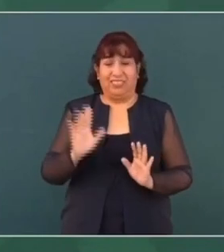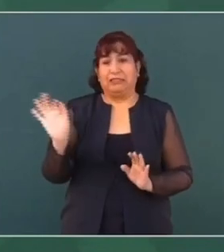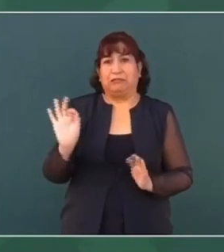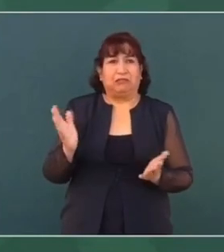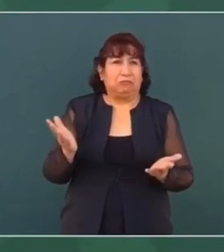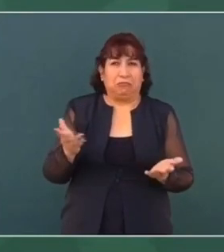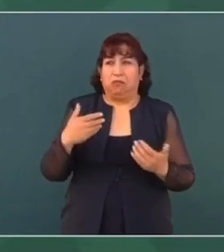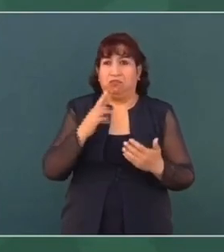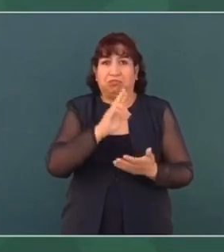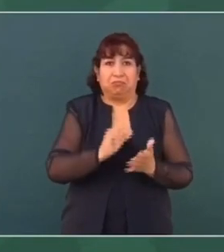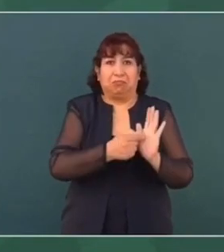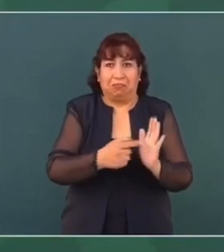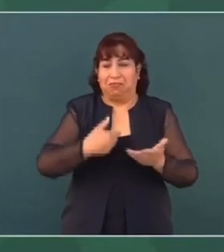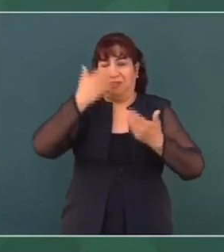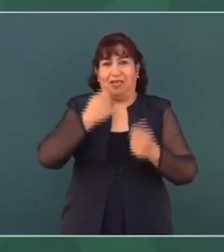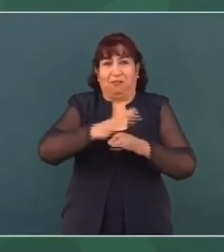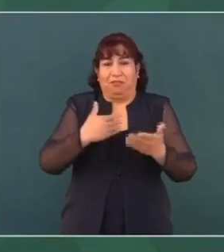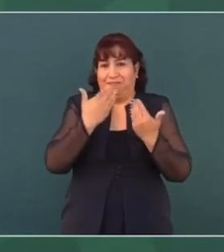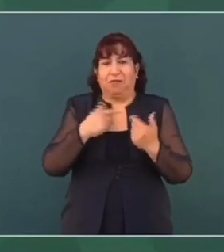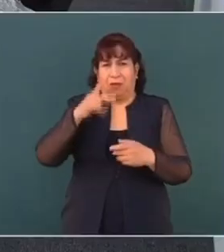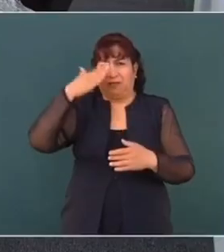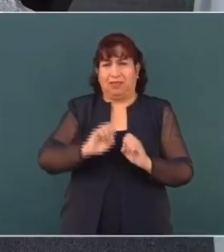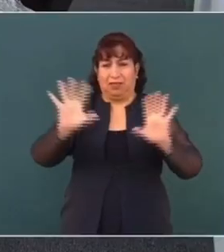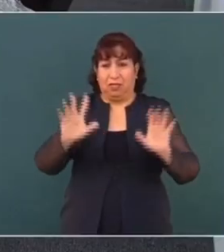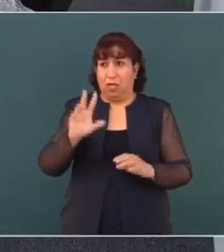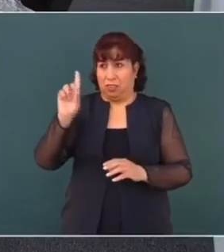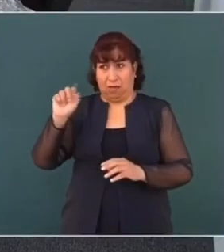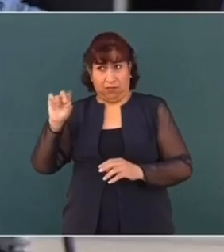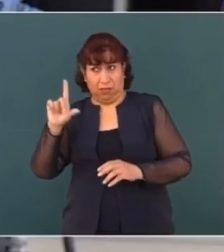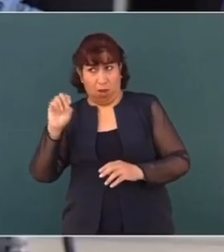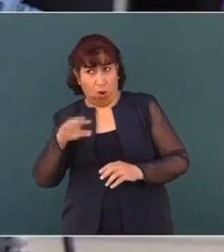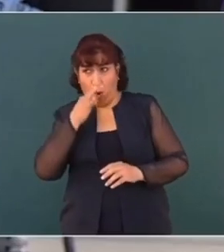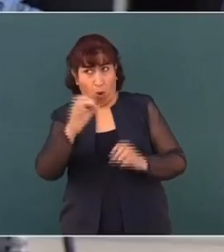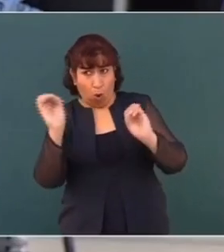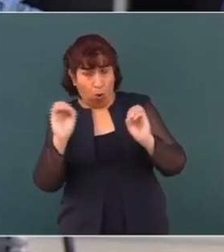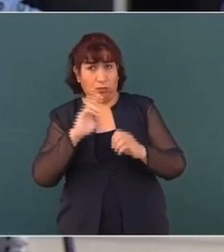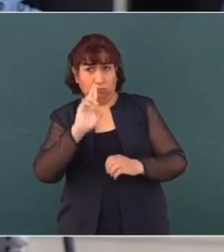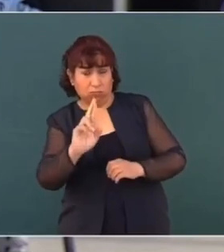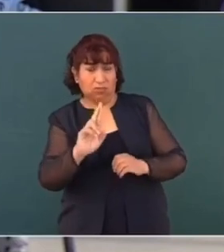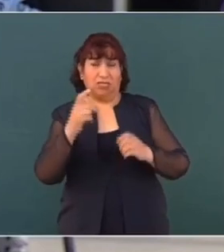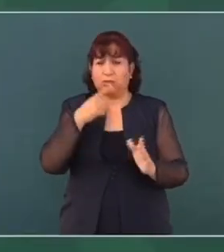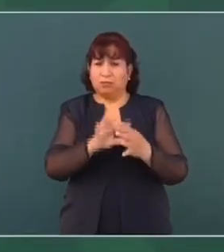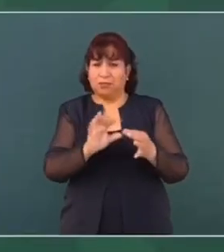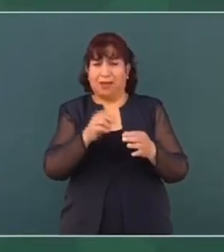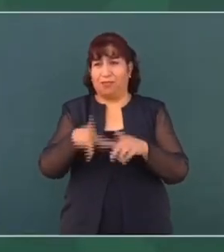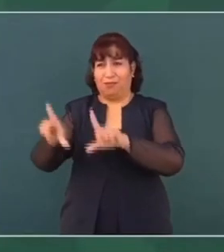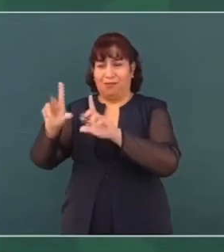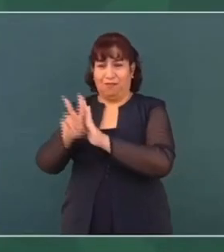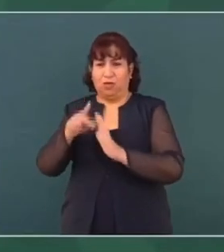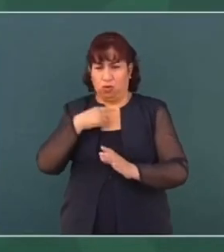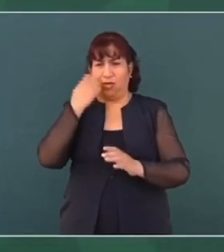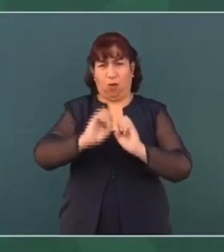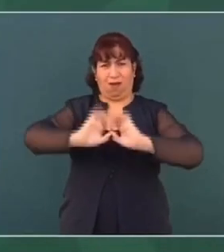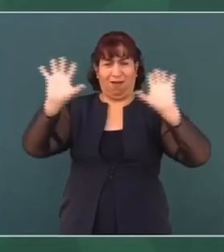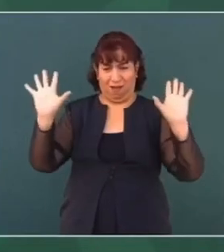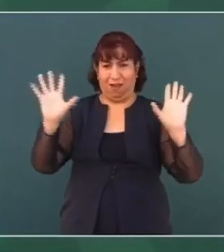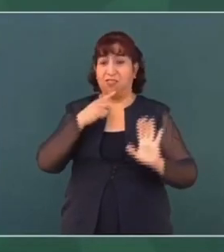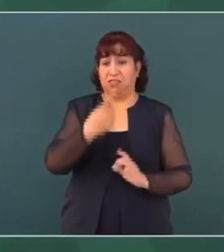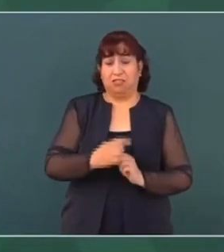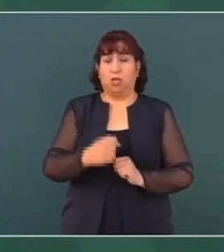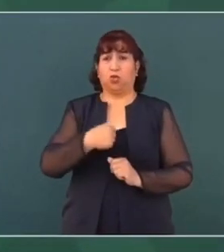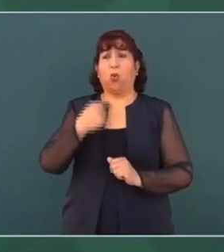fueron reportados. No tengo la información, pero usted va a saber. ¿No le ha dicho entonces a David León si fueron reportados? ¿No? no. Y eso lo quiero aclarar porque se dice,